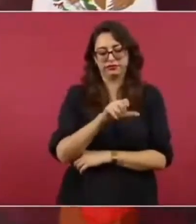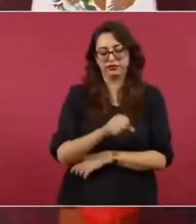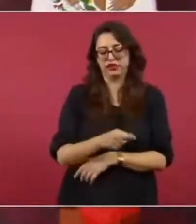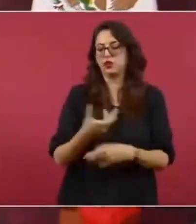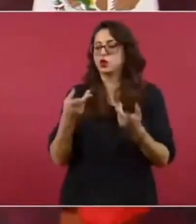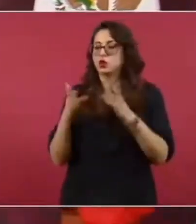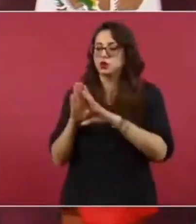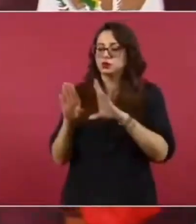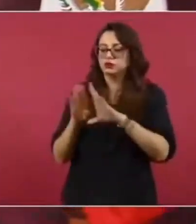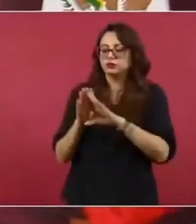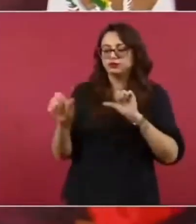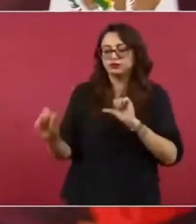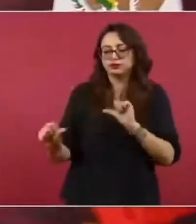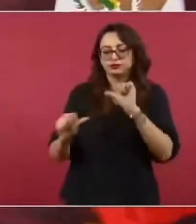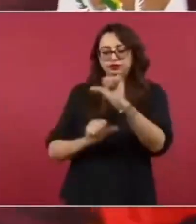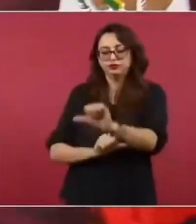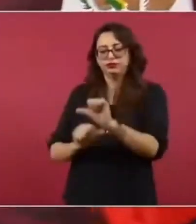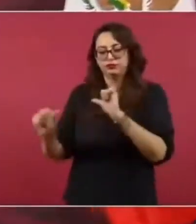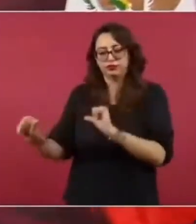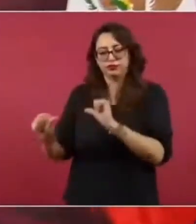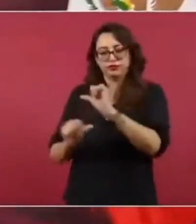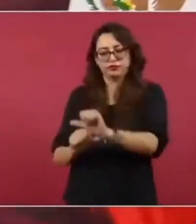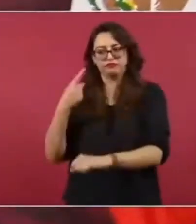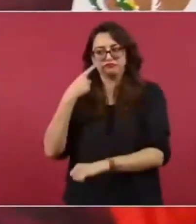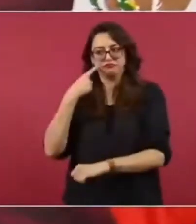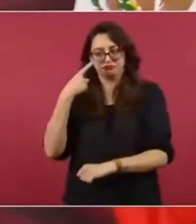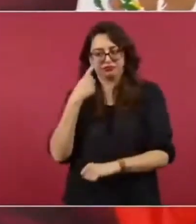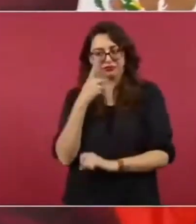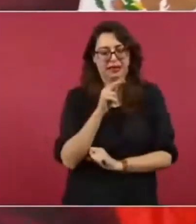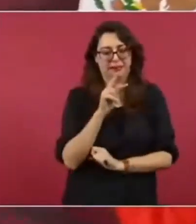de las concesiones entregadas al PAN